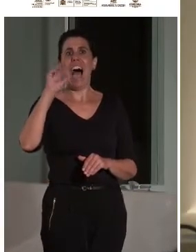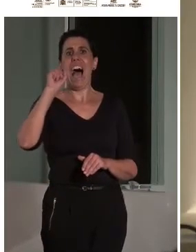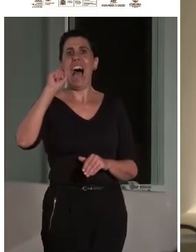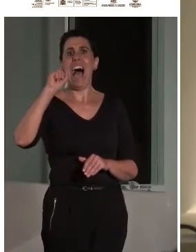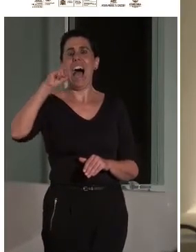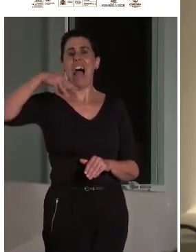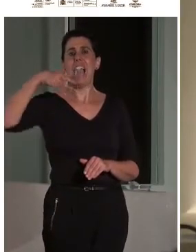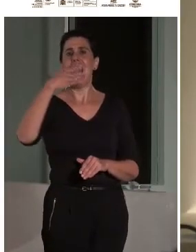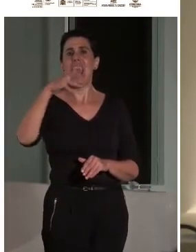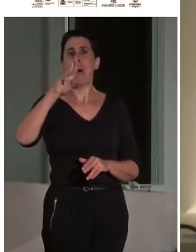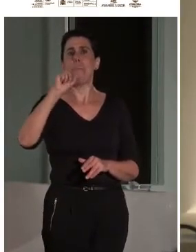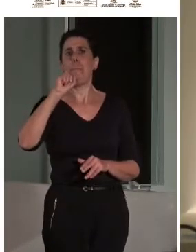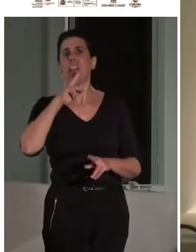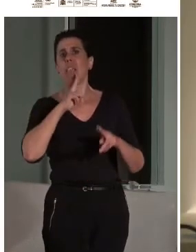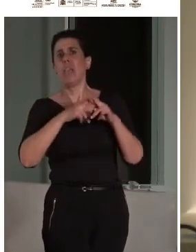Hola,